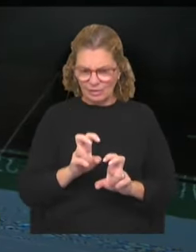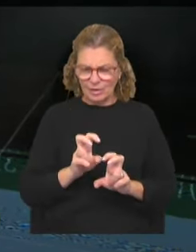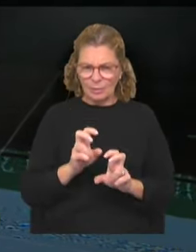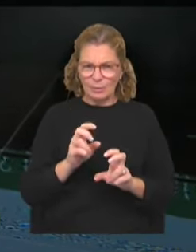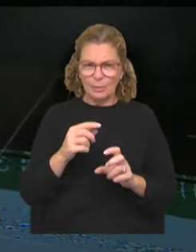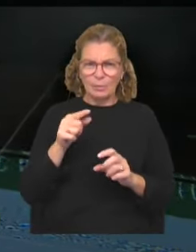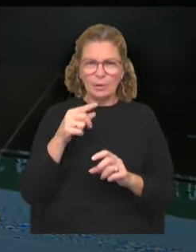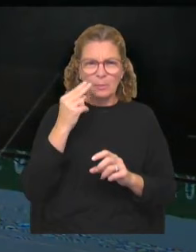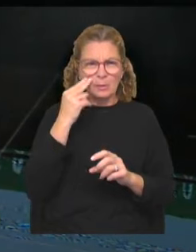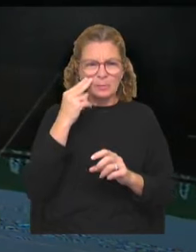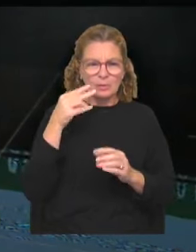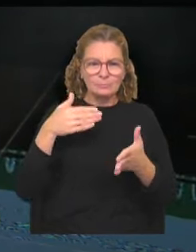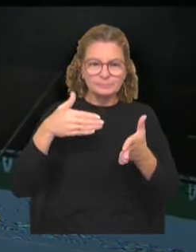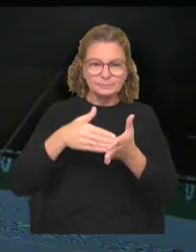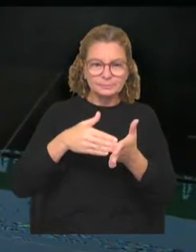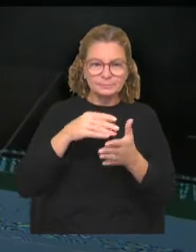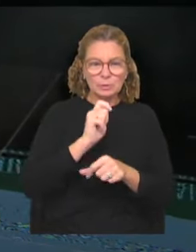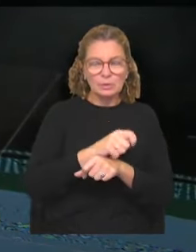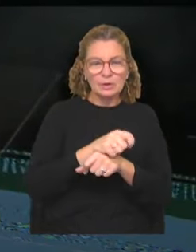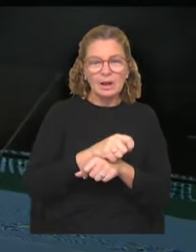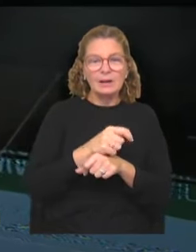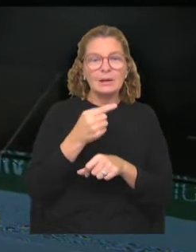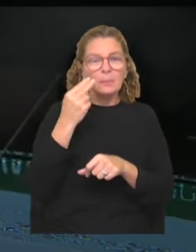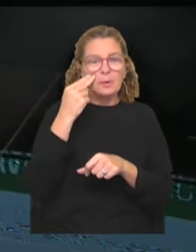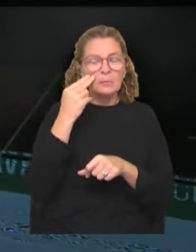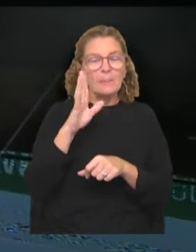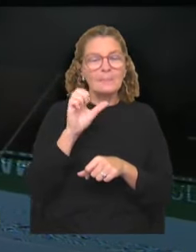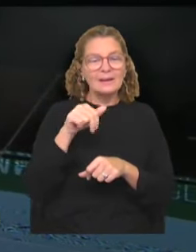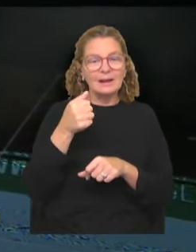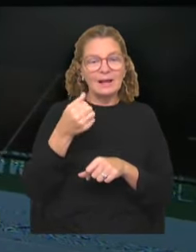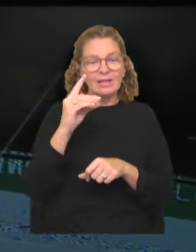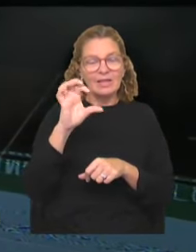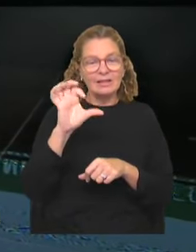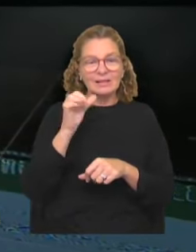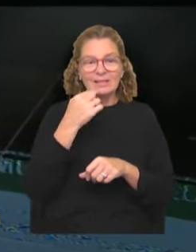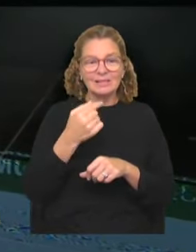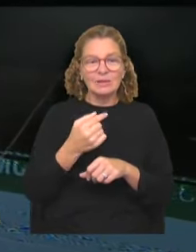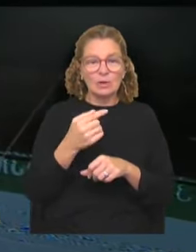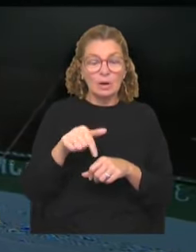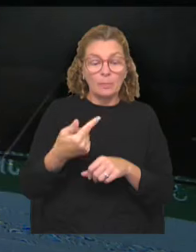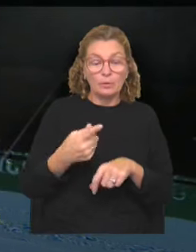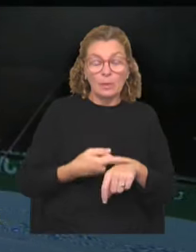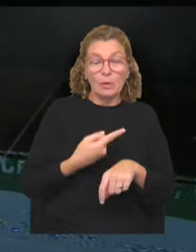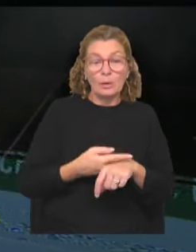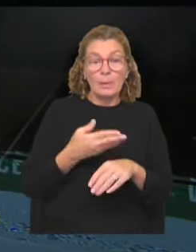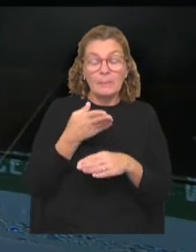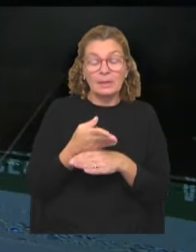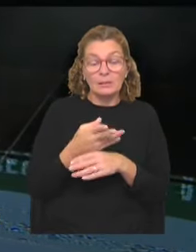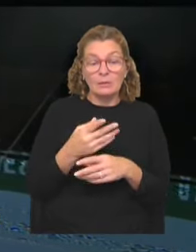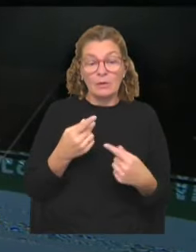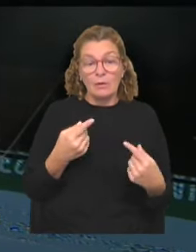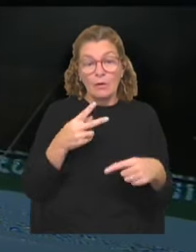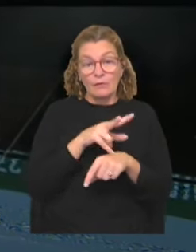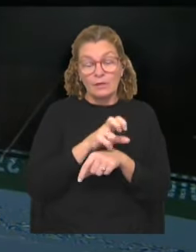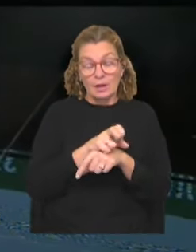el presunto entorpecimiento judicial en el caso Gustavo Penadez. Adelantó que va a pedir en las próximas horas una cita con la